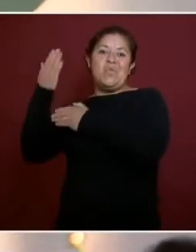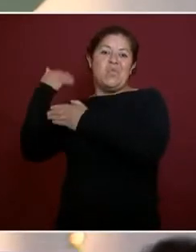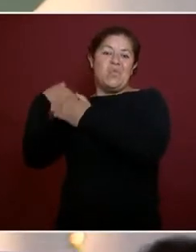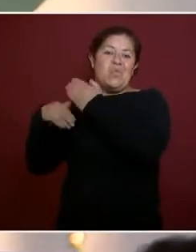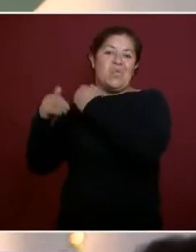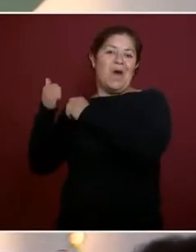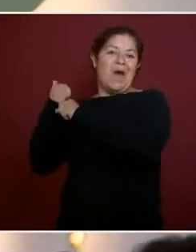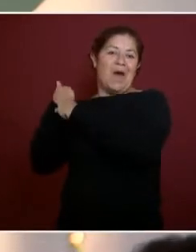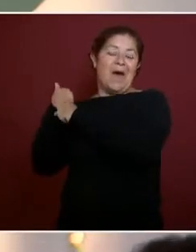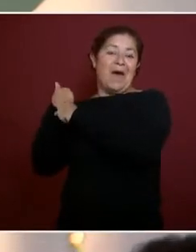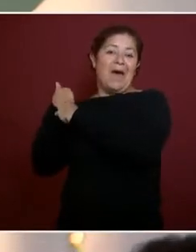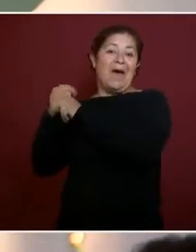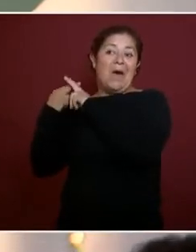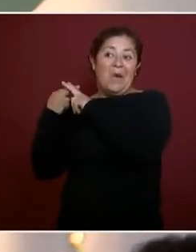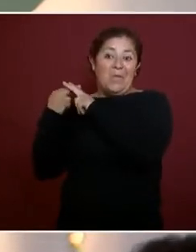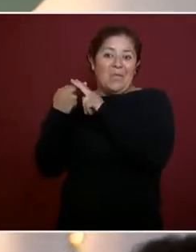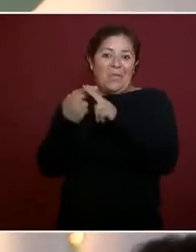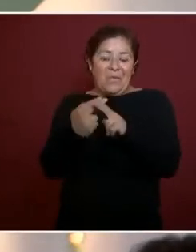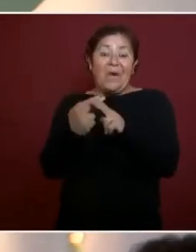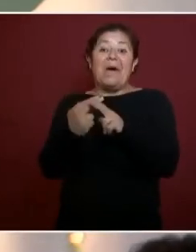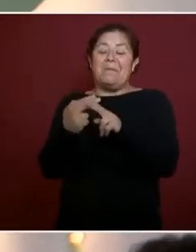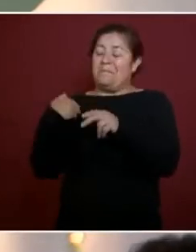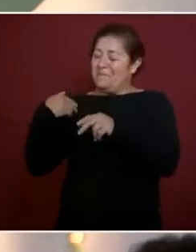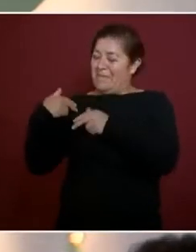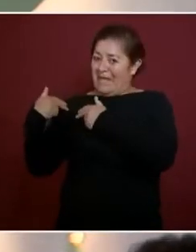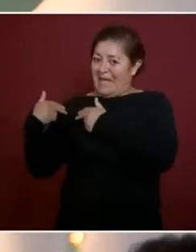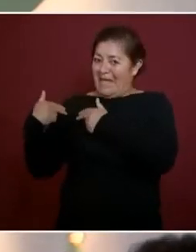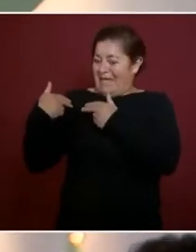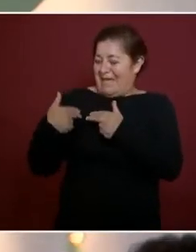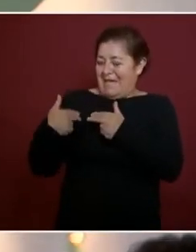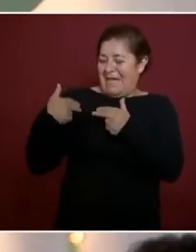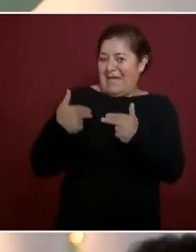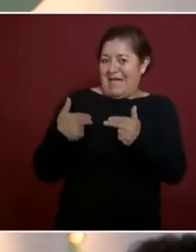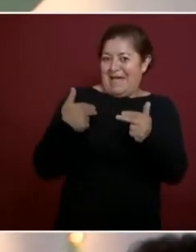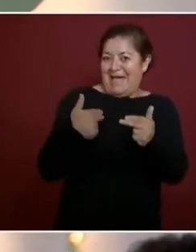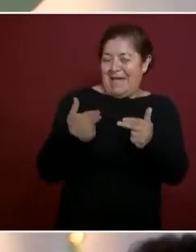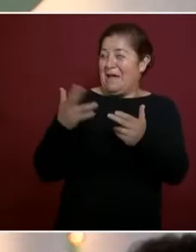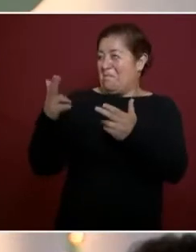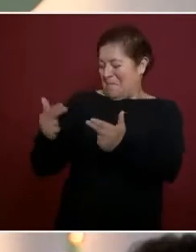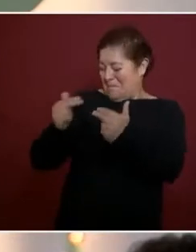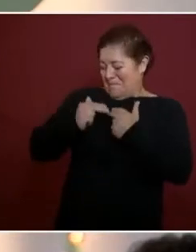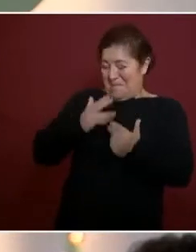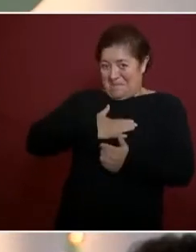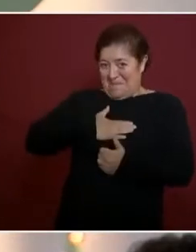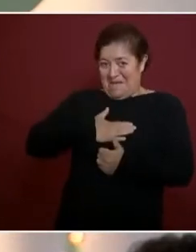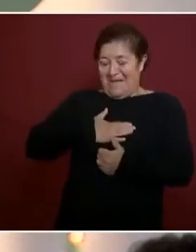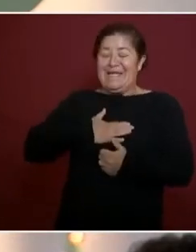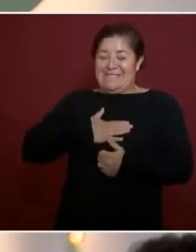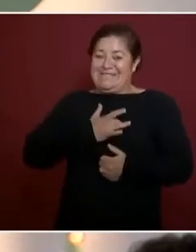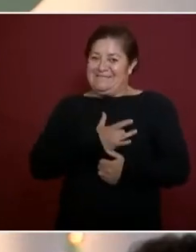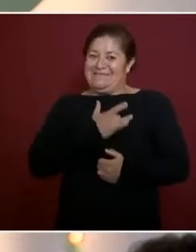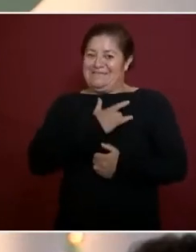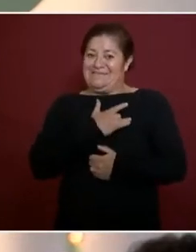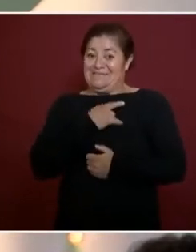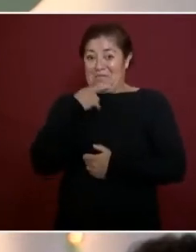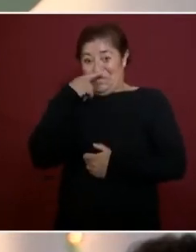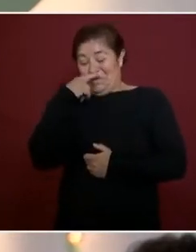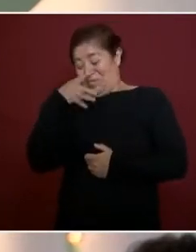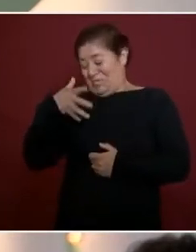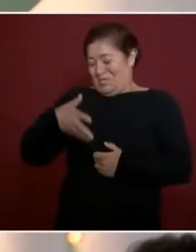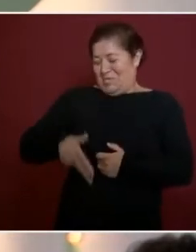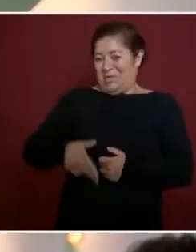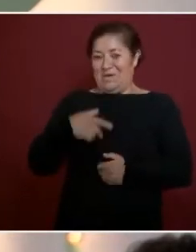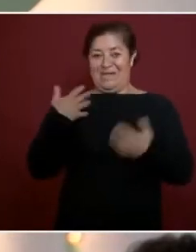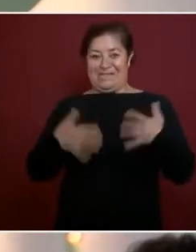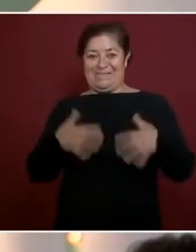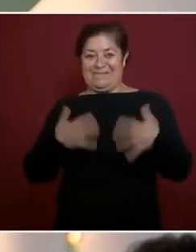de siglos y que debemos de sentirnos orgullosos, nosotros pues no